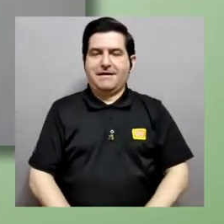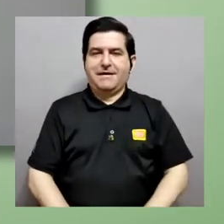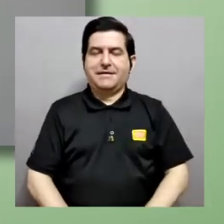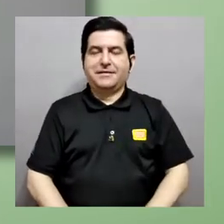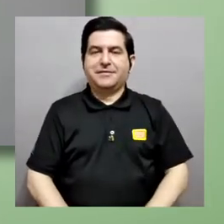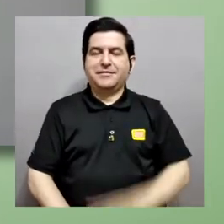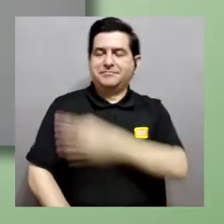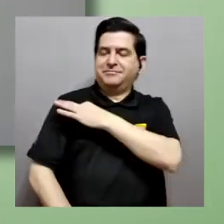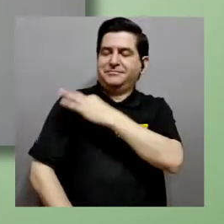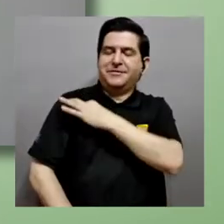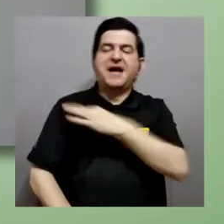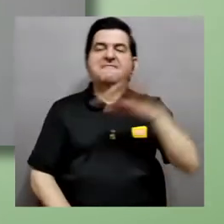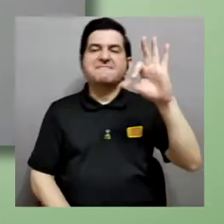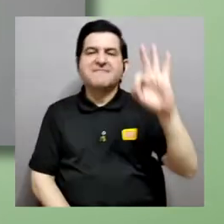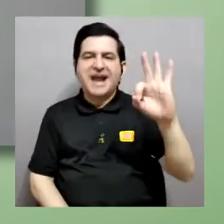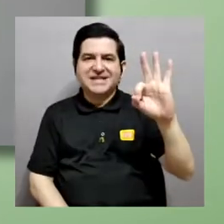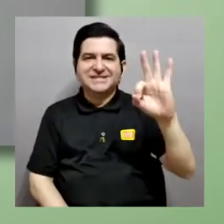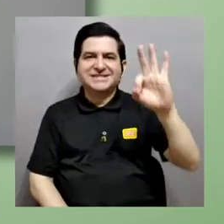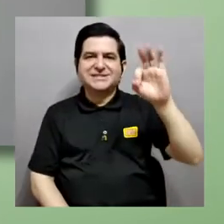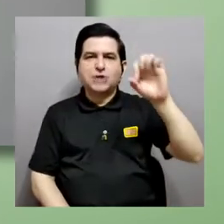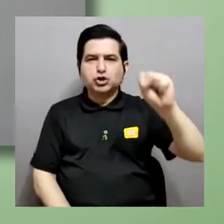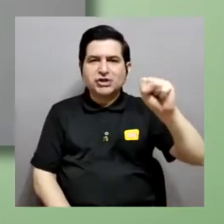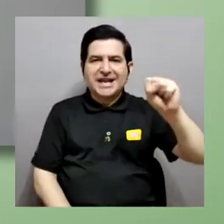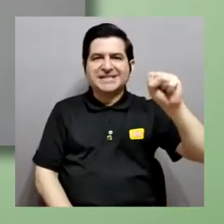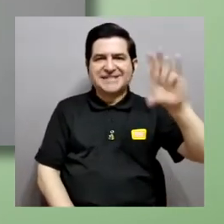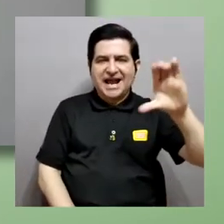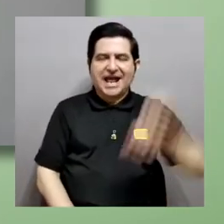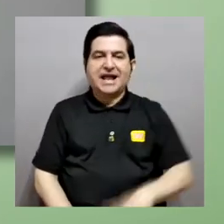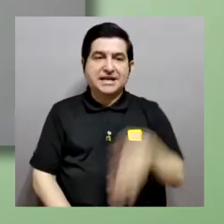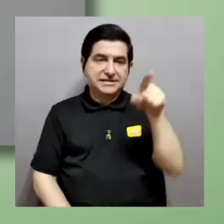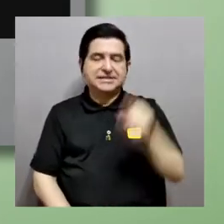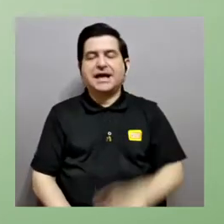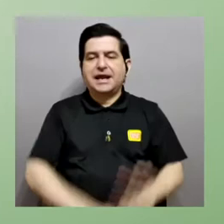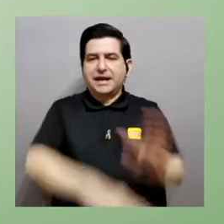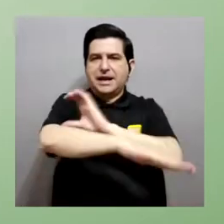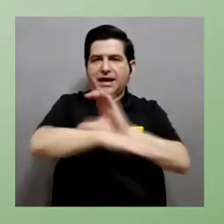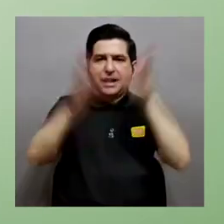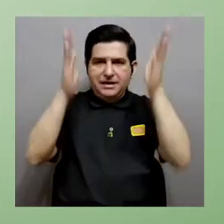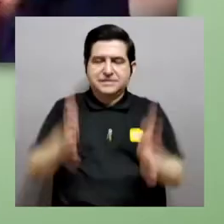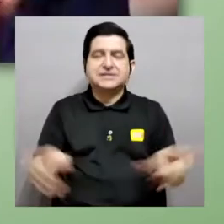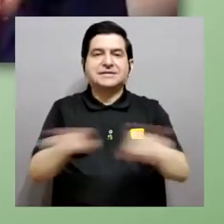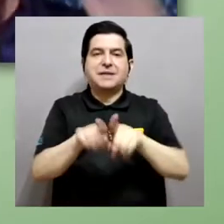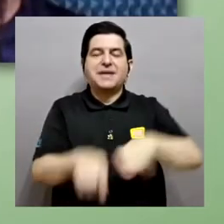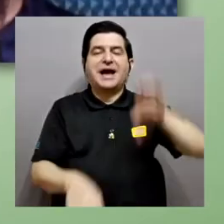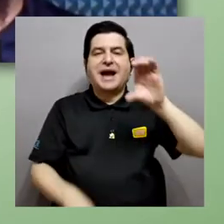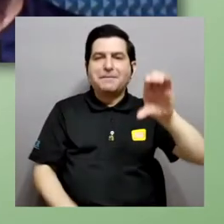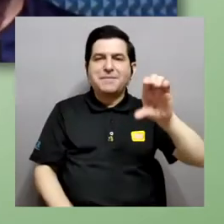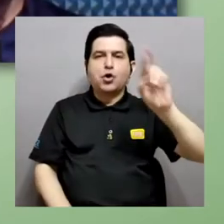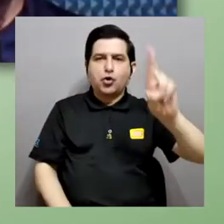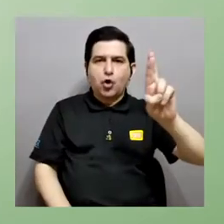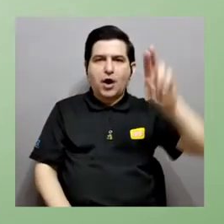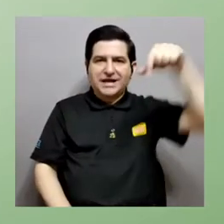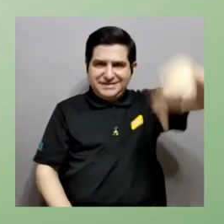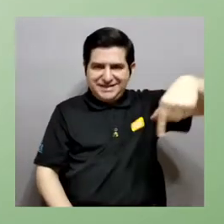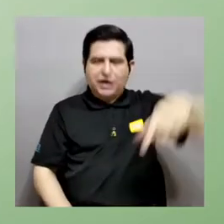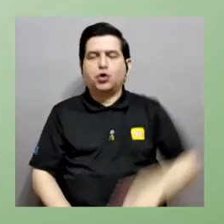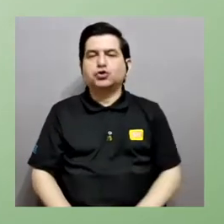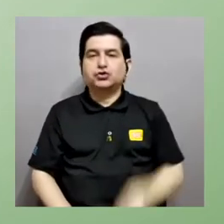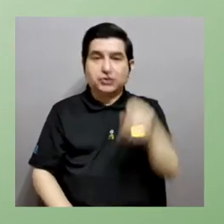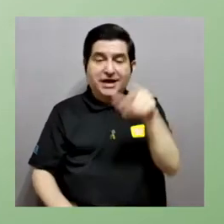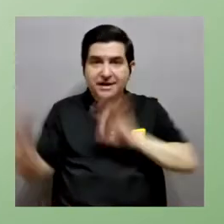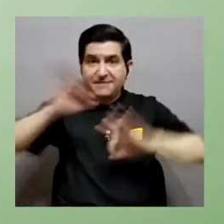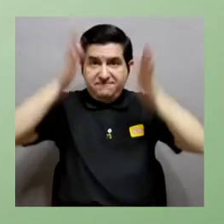de tener la presencia de Francisco Siles Canales, él es informático y también de Camilo Rojas Quirós, que es